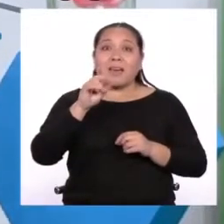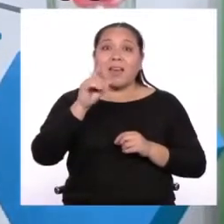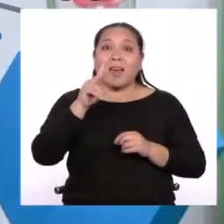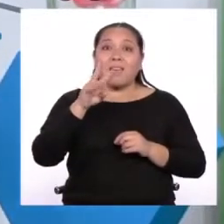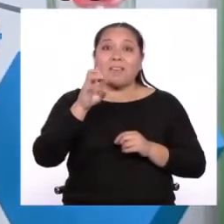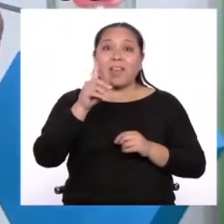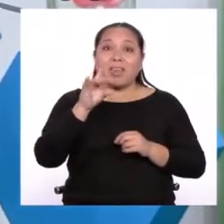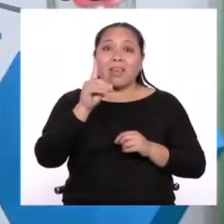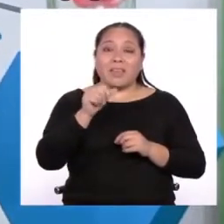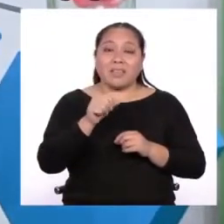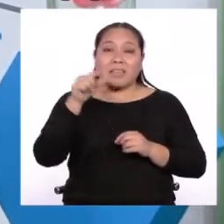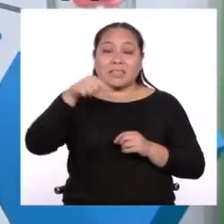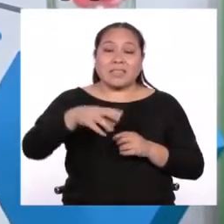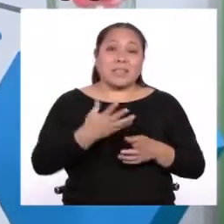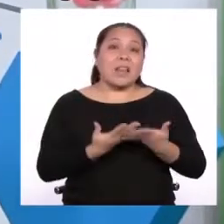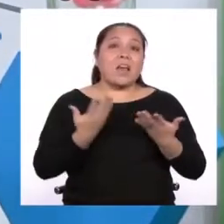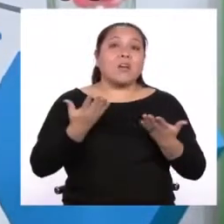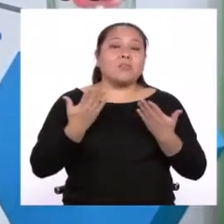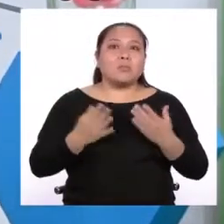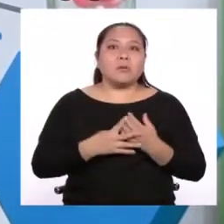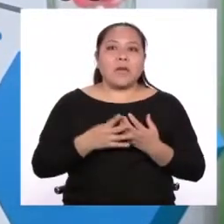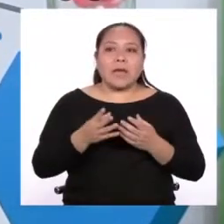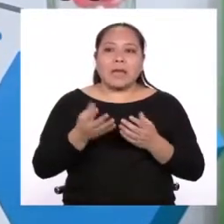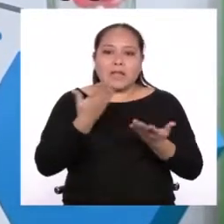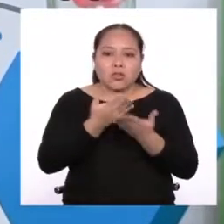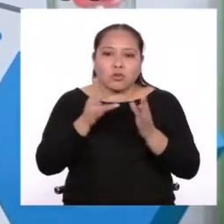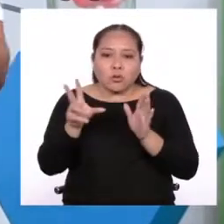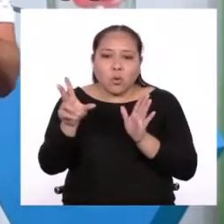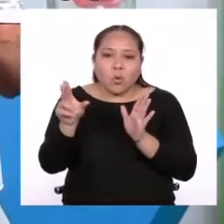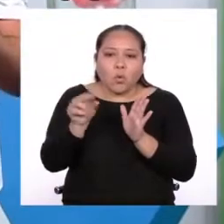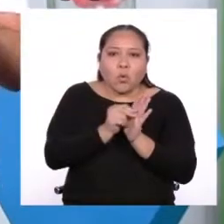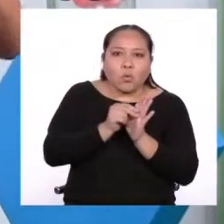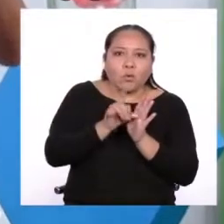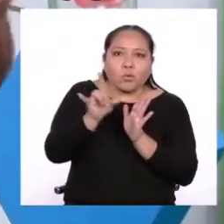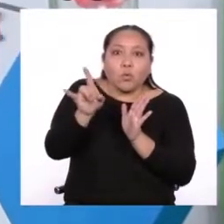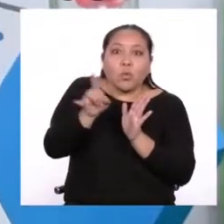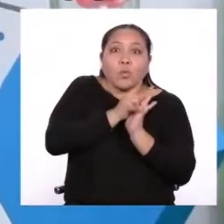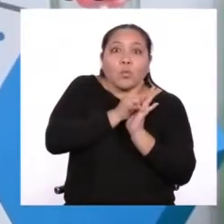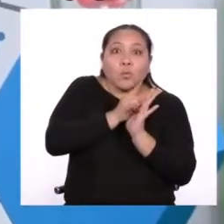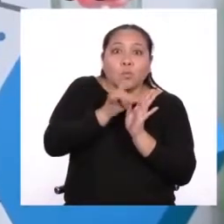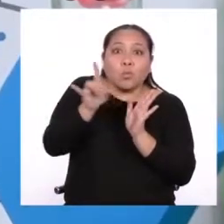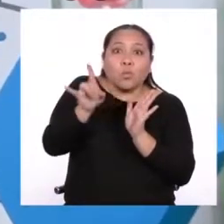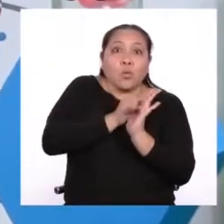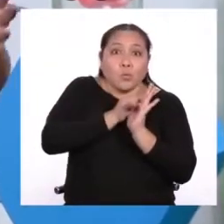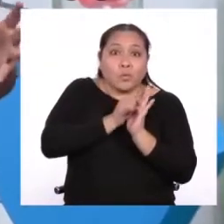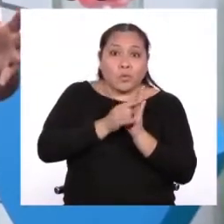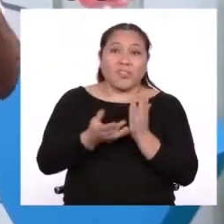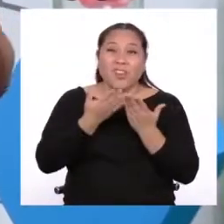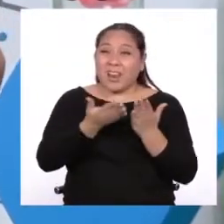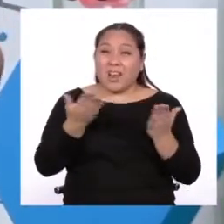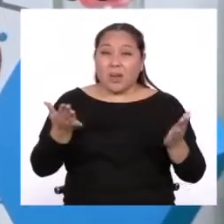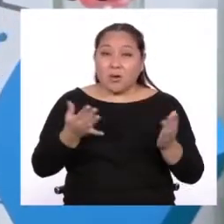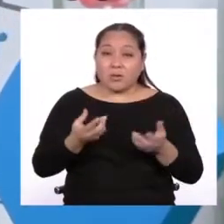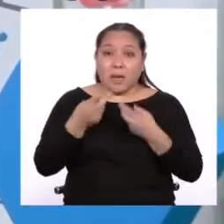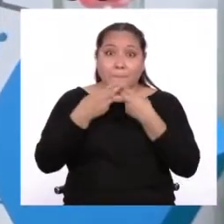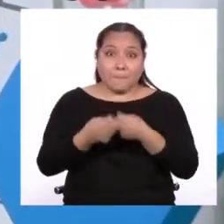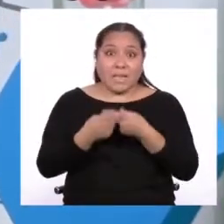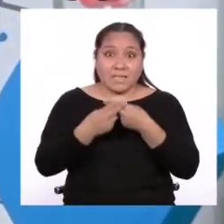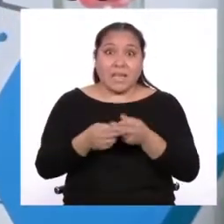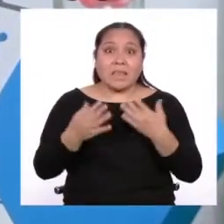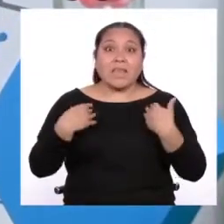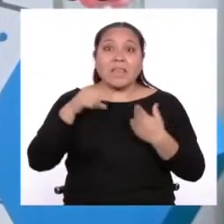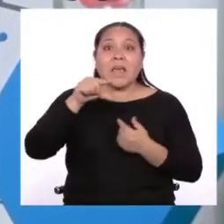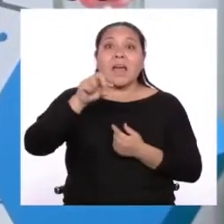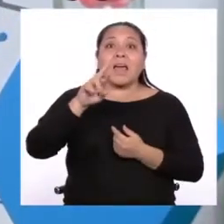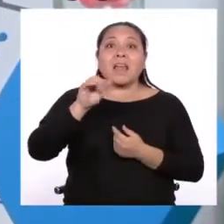fenómeno por el cual los objetos son atraídos los unos a los otros. Todos los objetos con masa tienen gravedad,